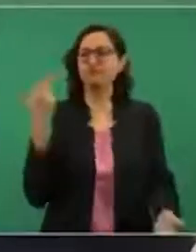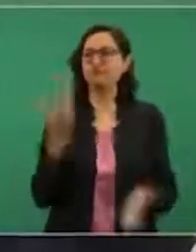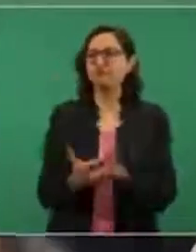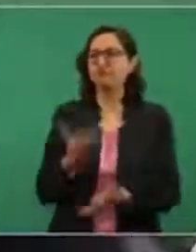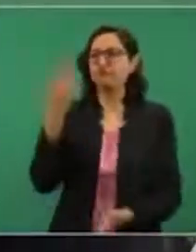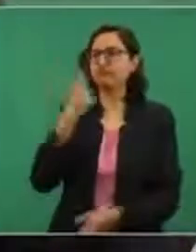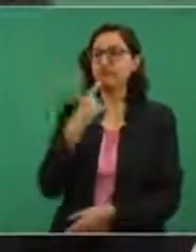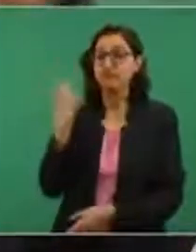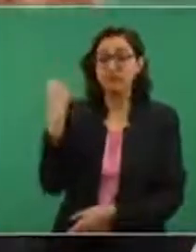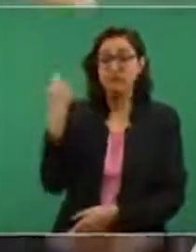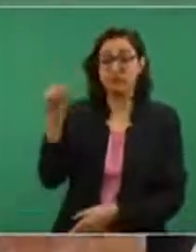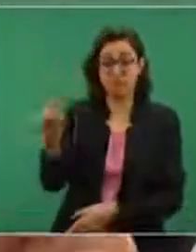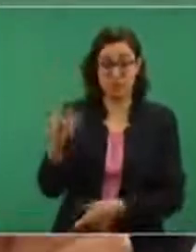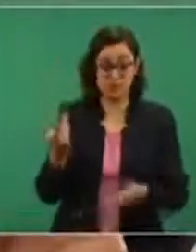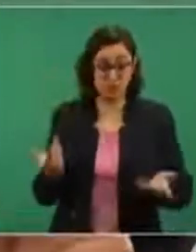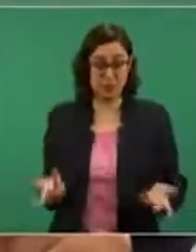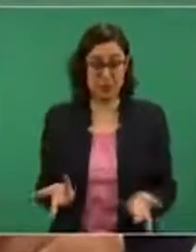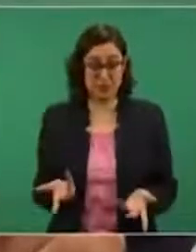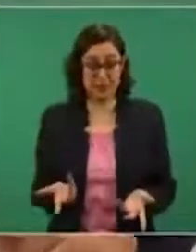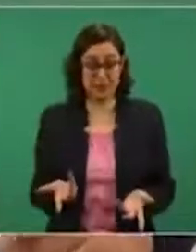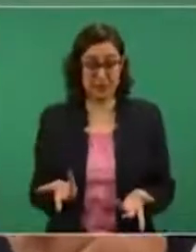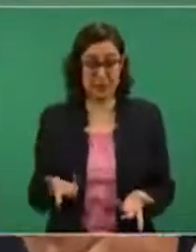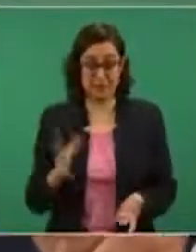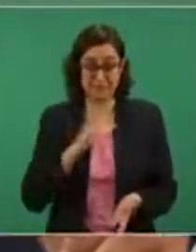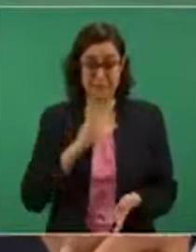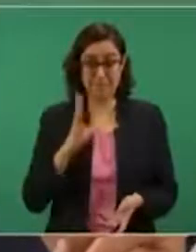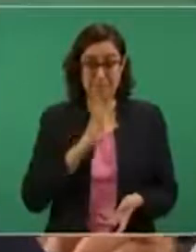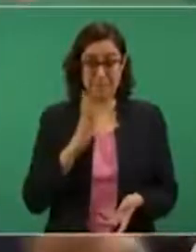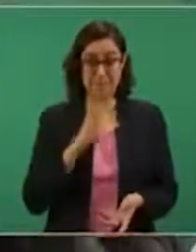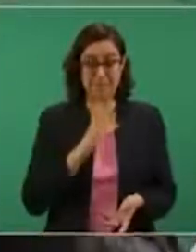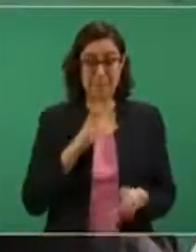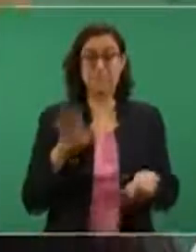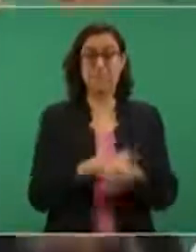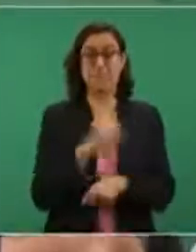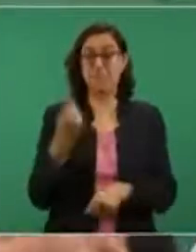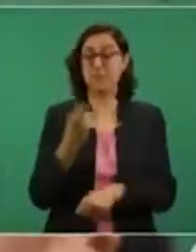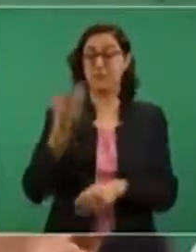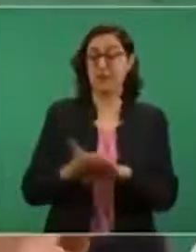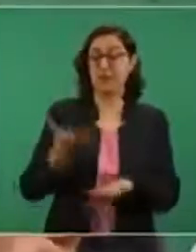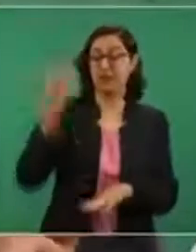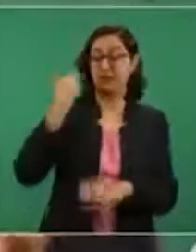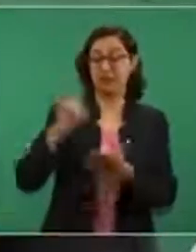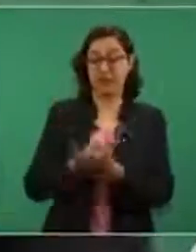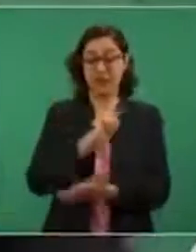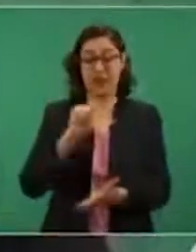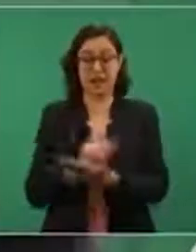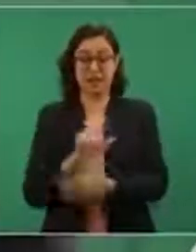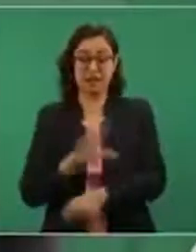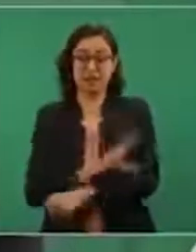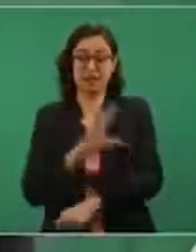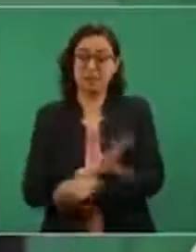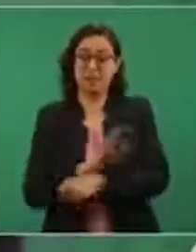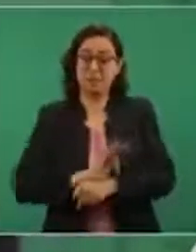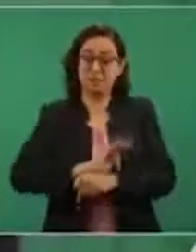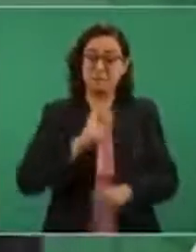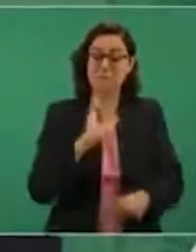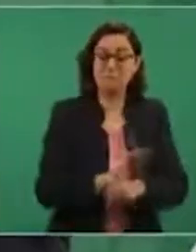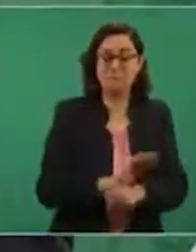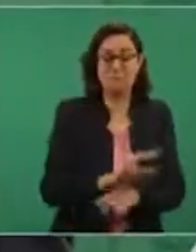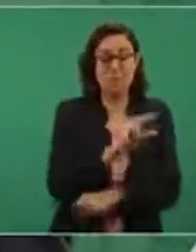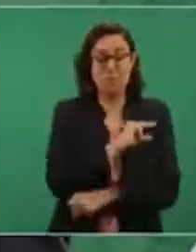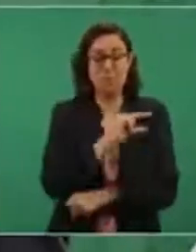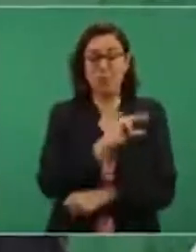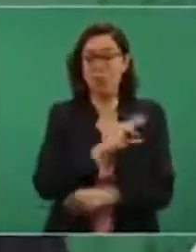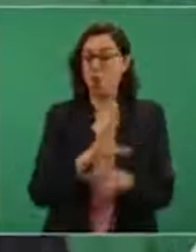Esta que sirvió de paraguas, de marco, para llevar a cabo las privatizaciones